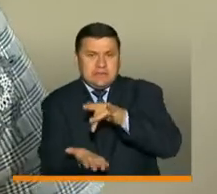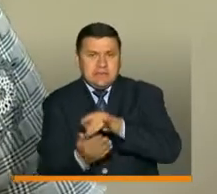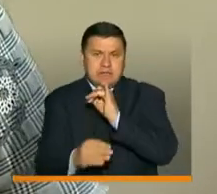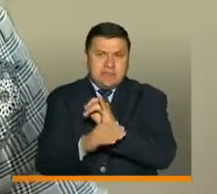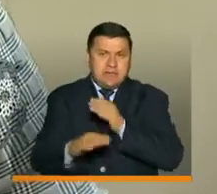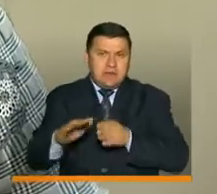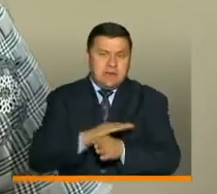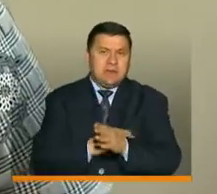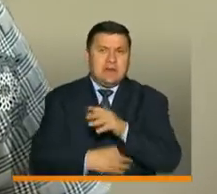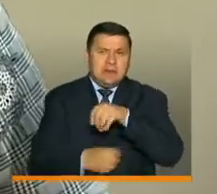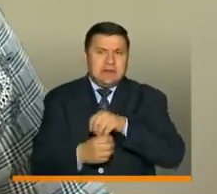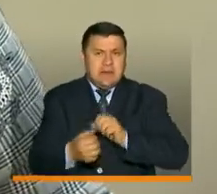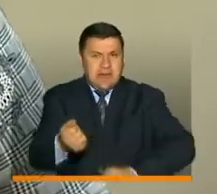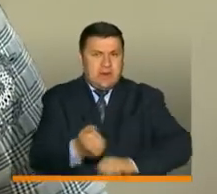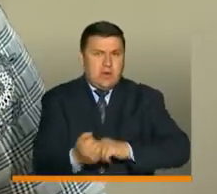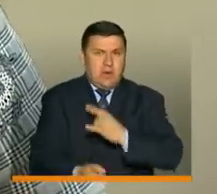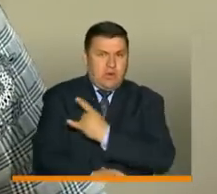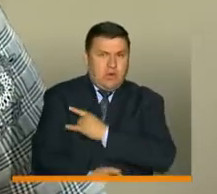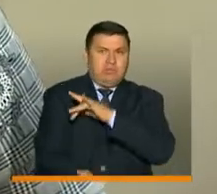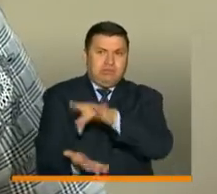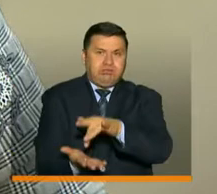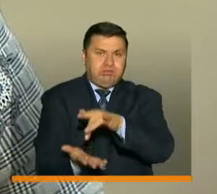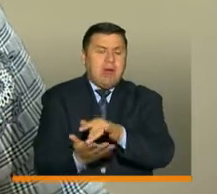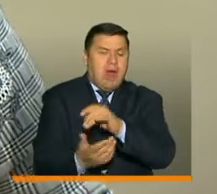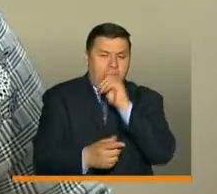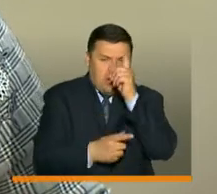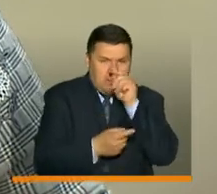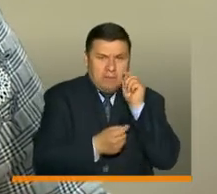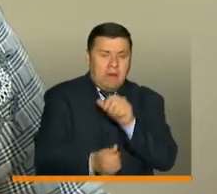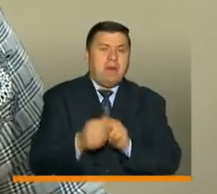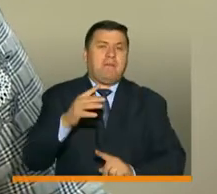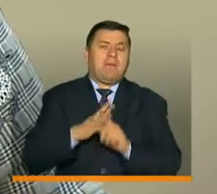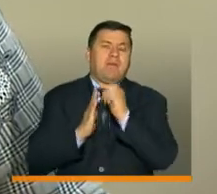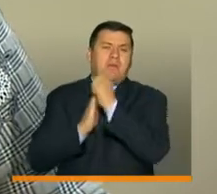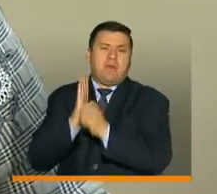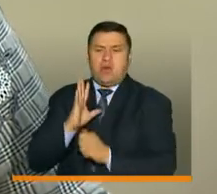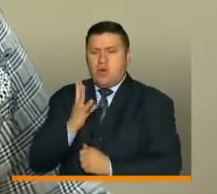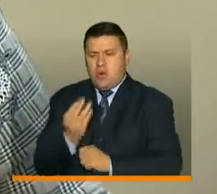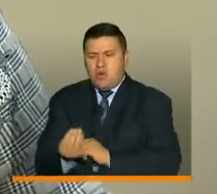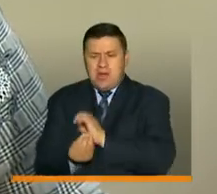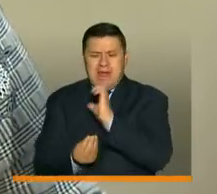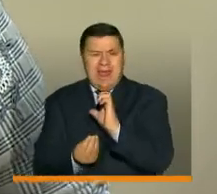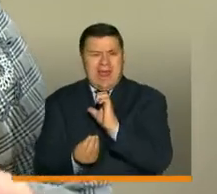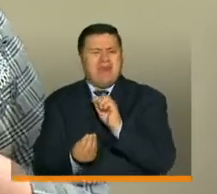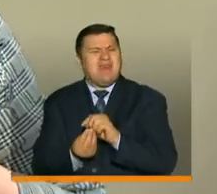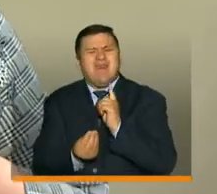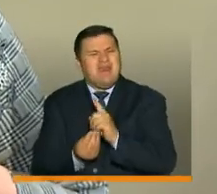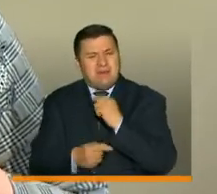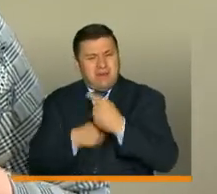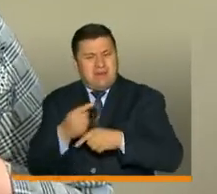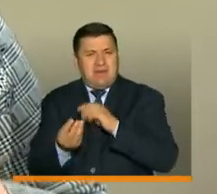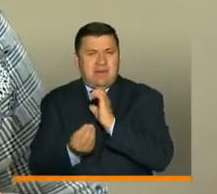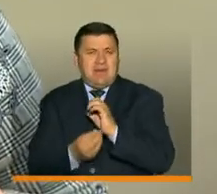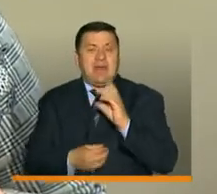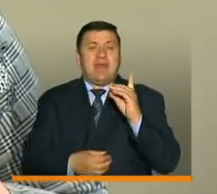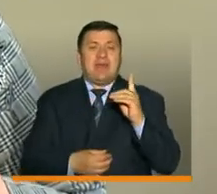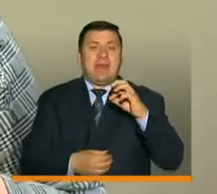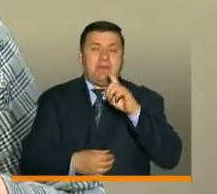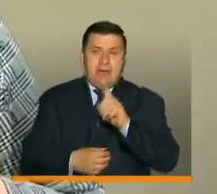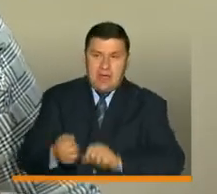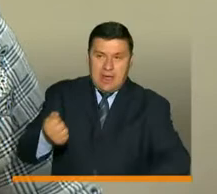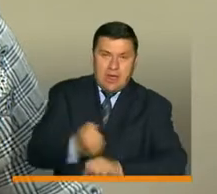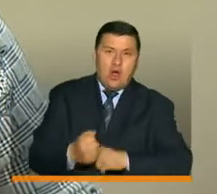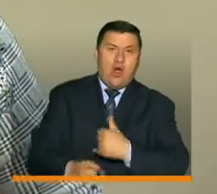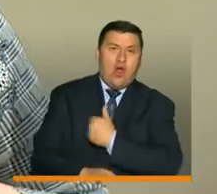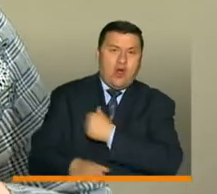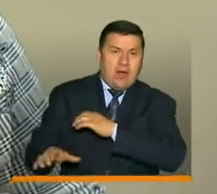instituciones de educación superior y de educación superior pública. Se creó el programa Generación E, que cubre, tiene el apoyo del DPS, del programa